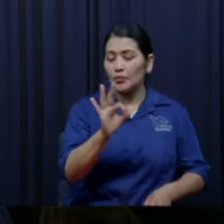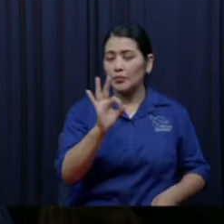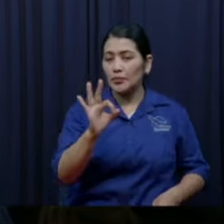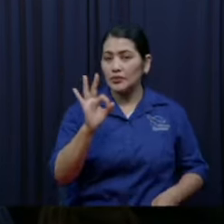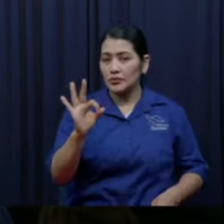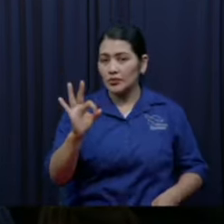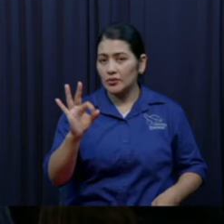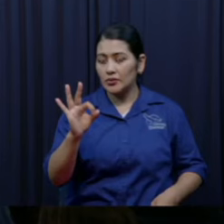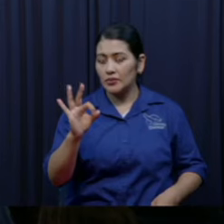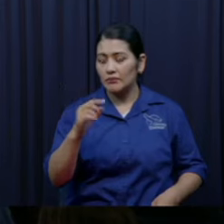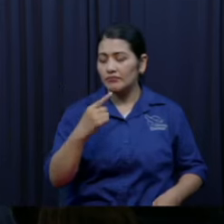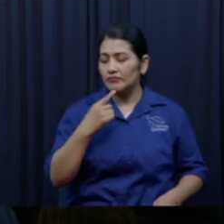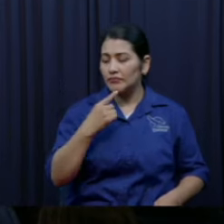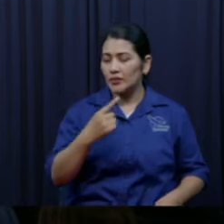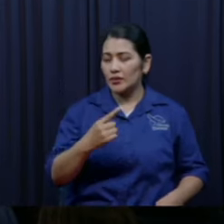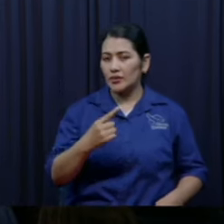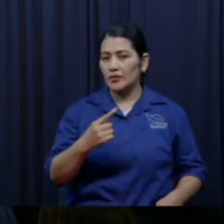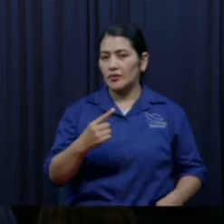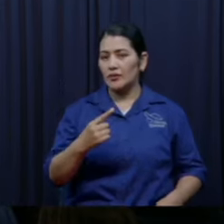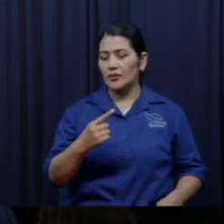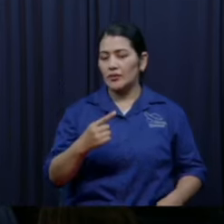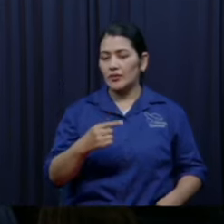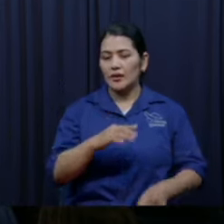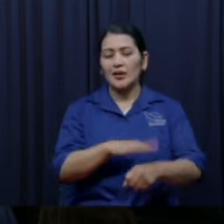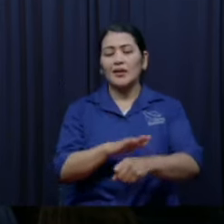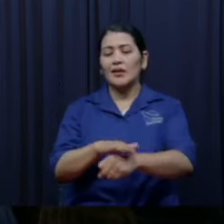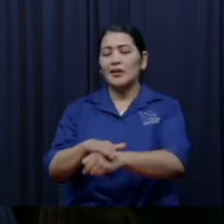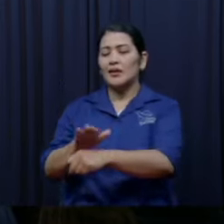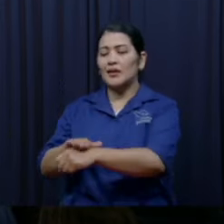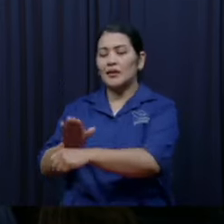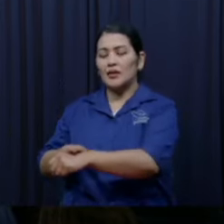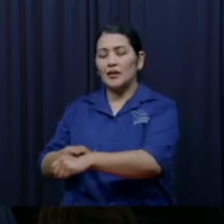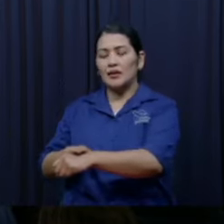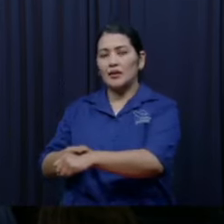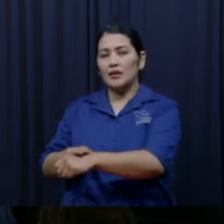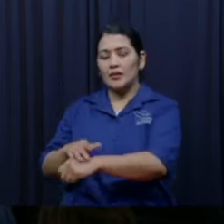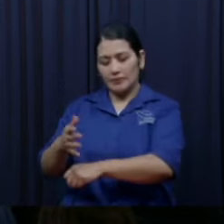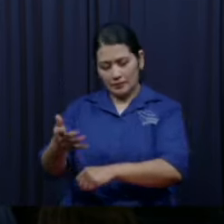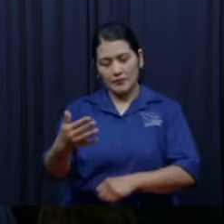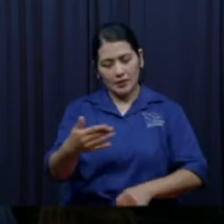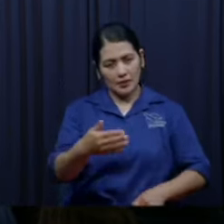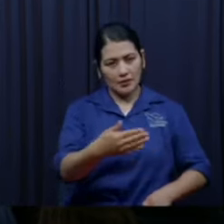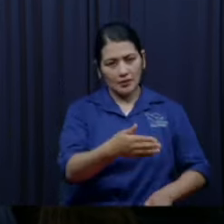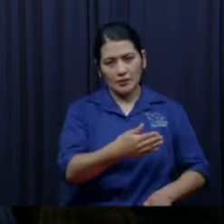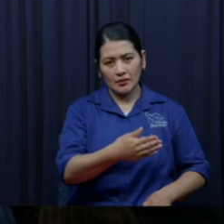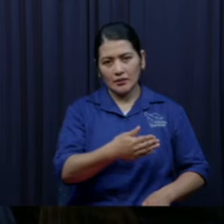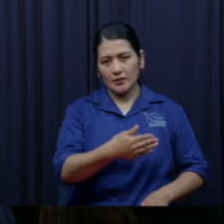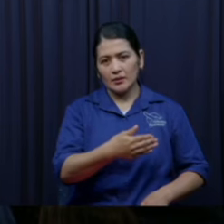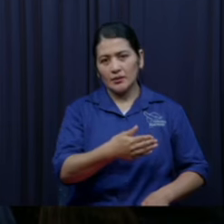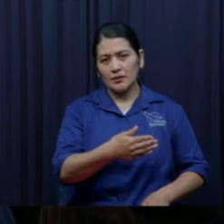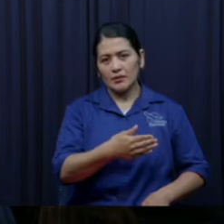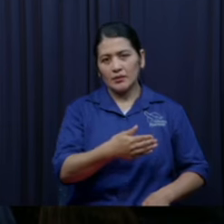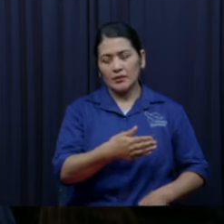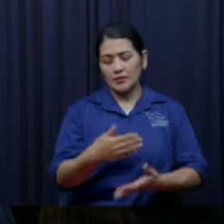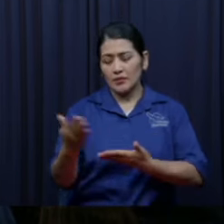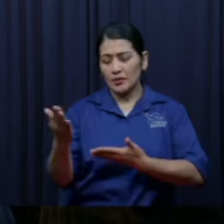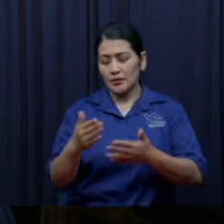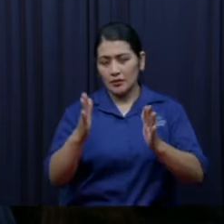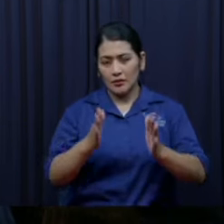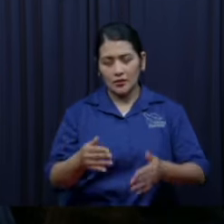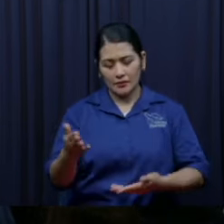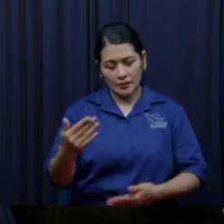o sea ya tenían platicado traigan el ahora de las ofrendas traigan lo que les dije y llevaron un